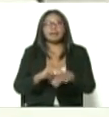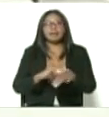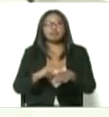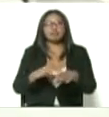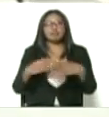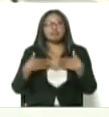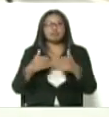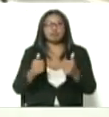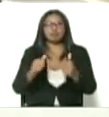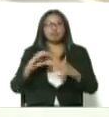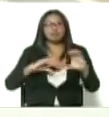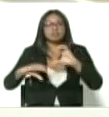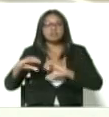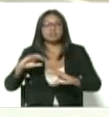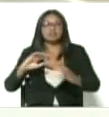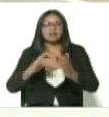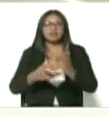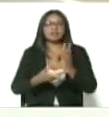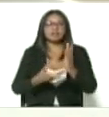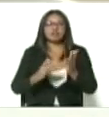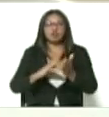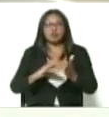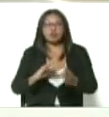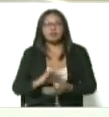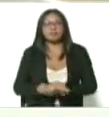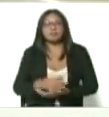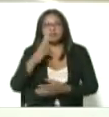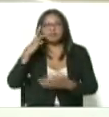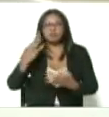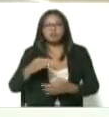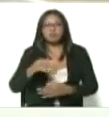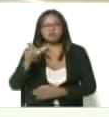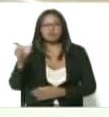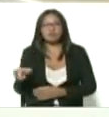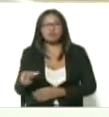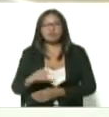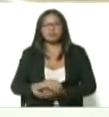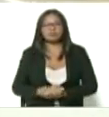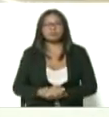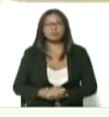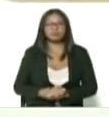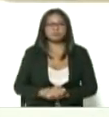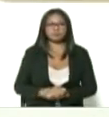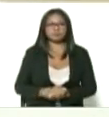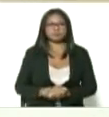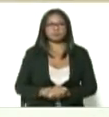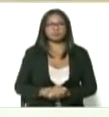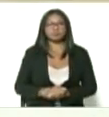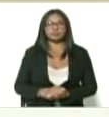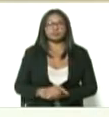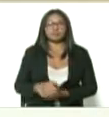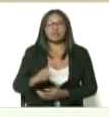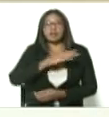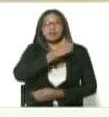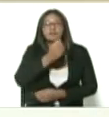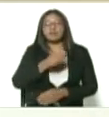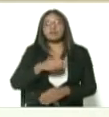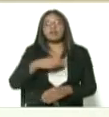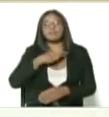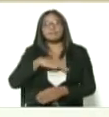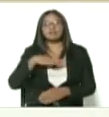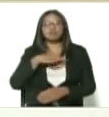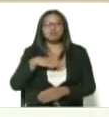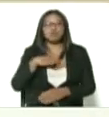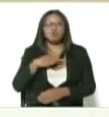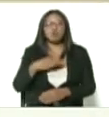ciencia y tecnología, de seguridad ciudadana, el subjefe de la misión médica cubana en Venezuela,